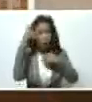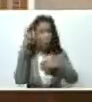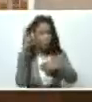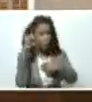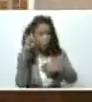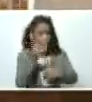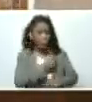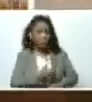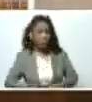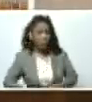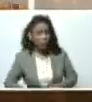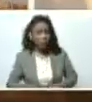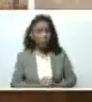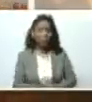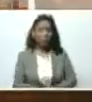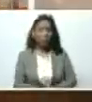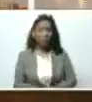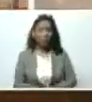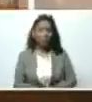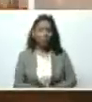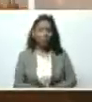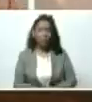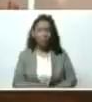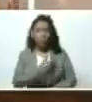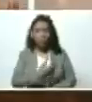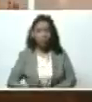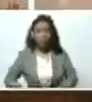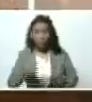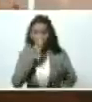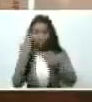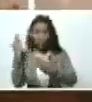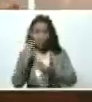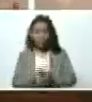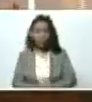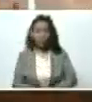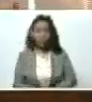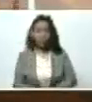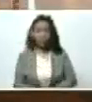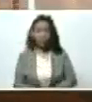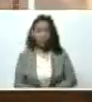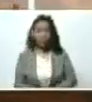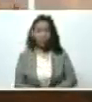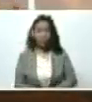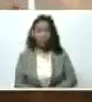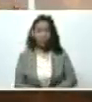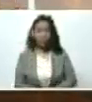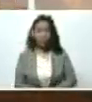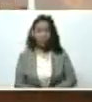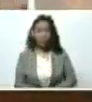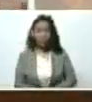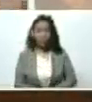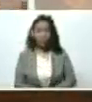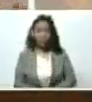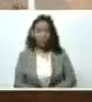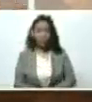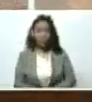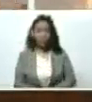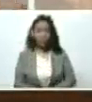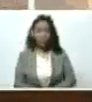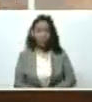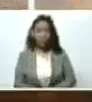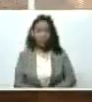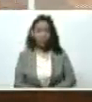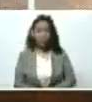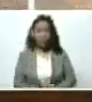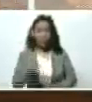Presidente. ¿Aló, presidente? Adelante. Presidente. ¿Aló, presidente? ¿Me escucha? Te escucho